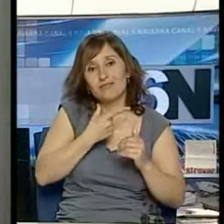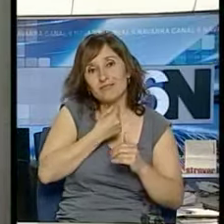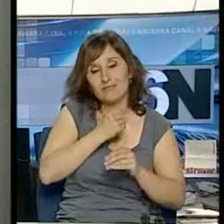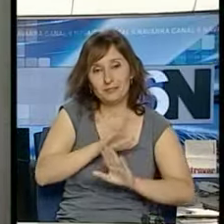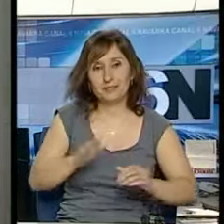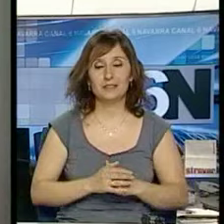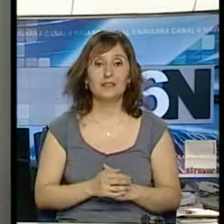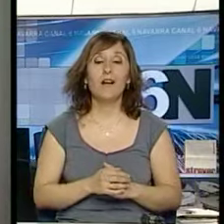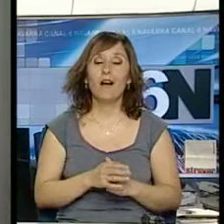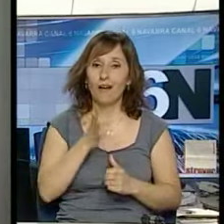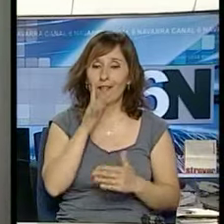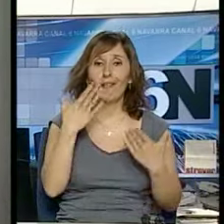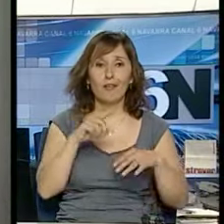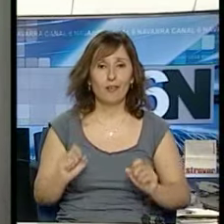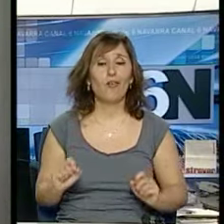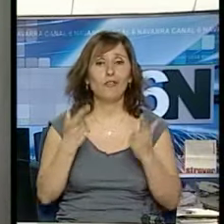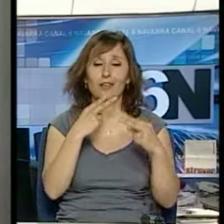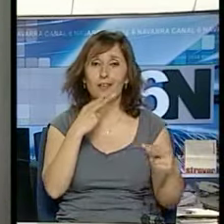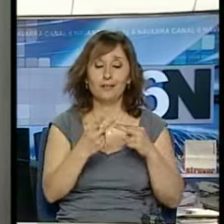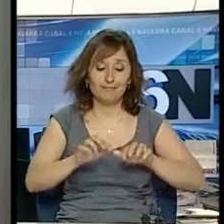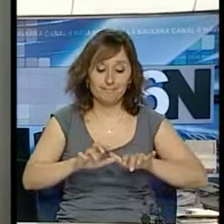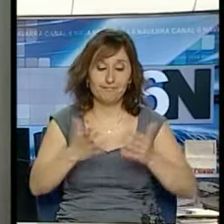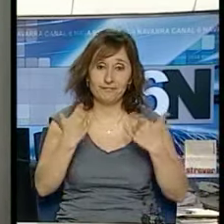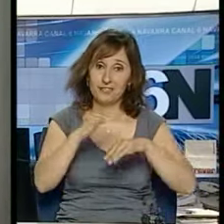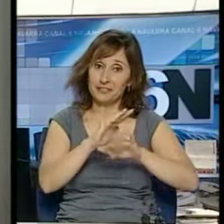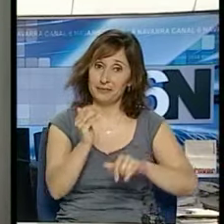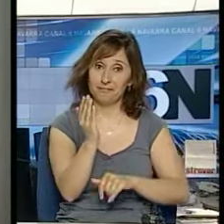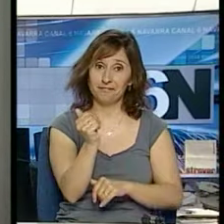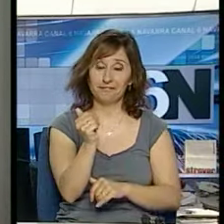sí, tenemos que decir definitivamente adiós al ingenio.